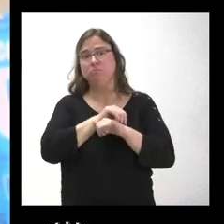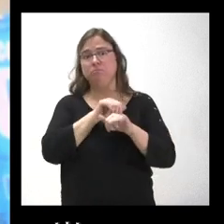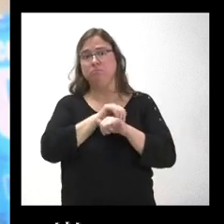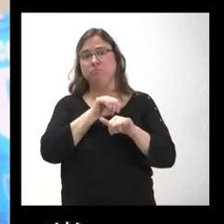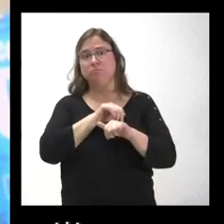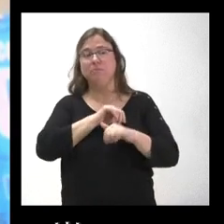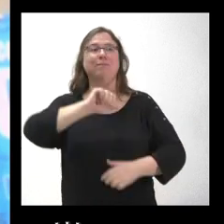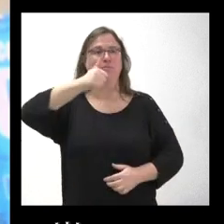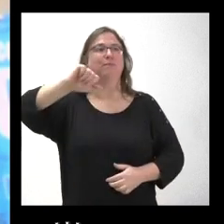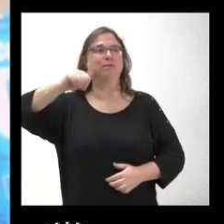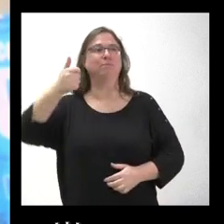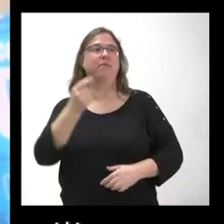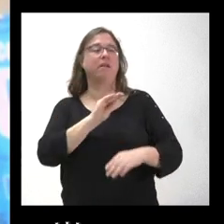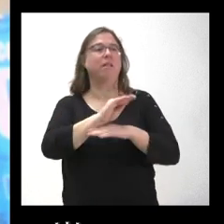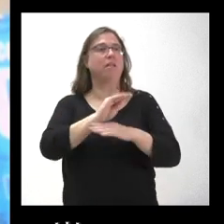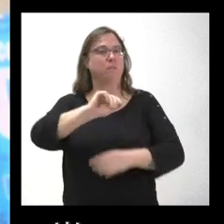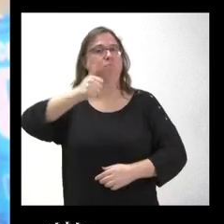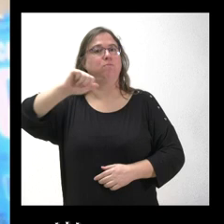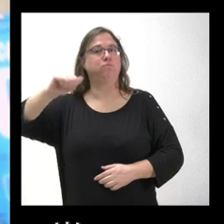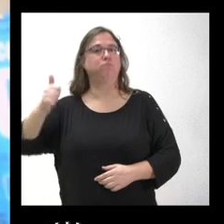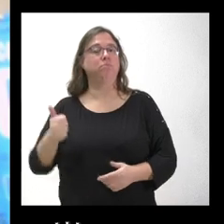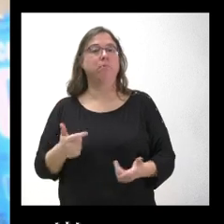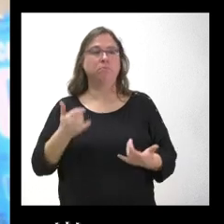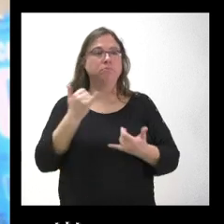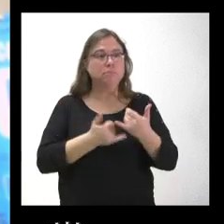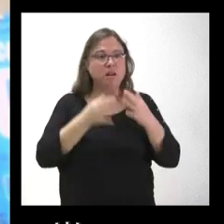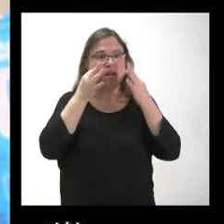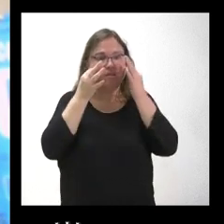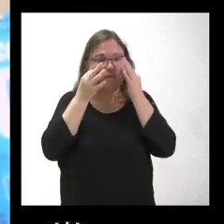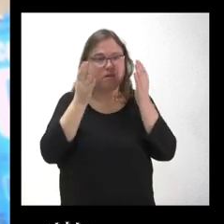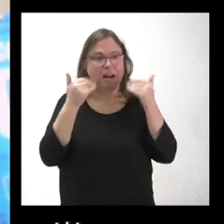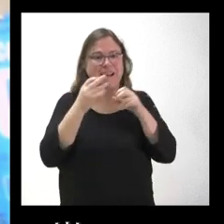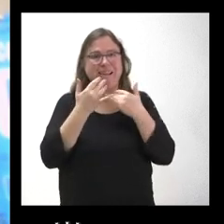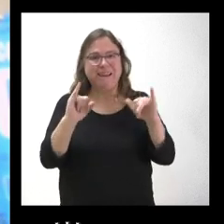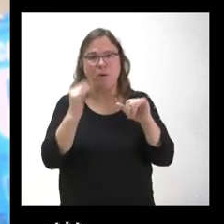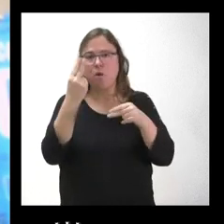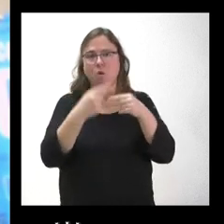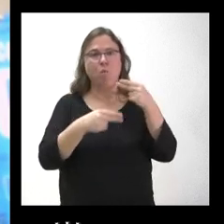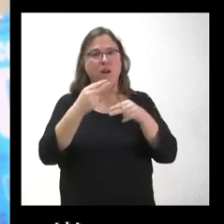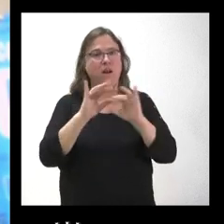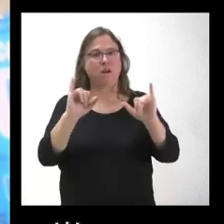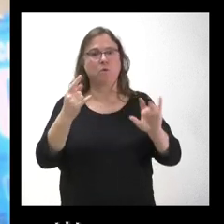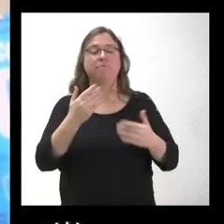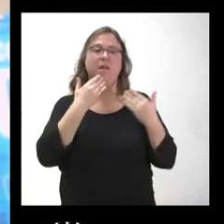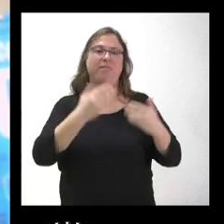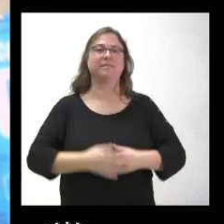viendo aprobaciones y hablando de estas ampliaciones, pero, insisto, no se han ejecutado en modo alguno todavía. Gracias.